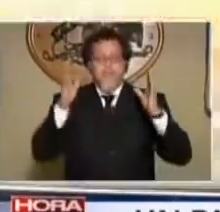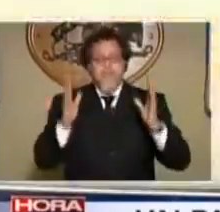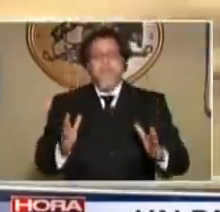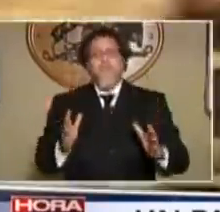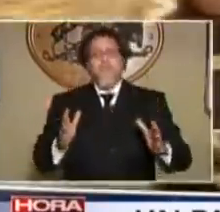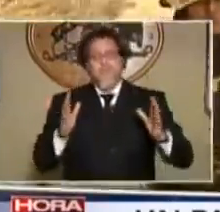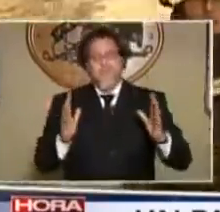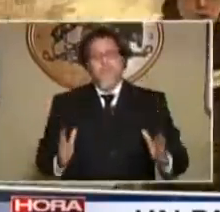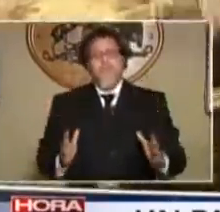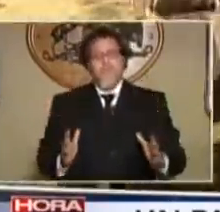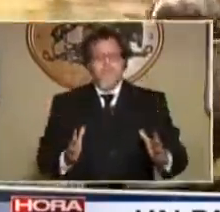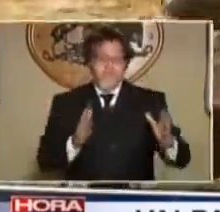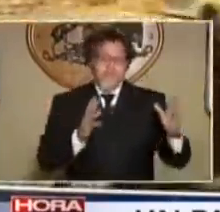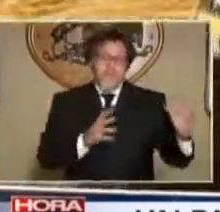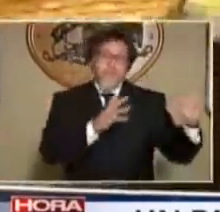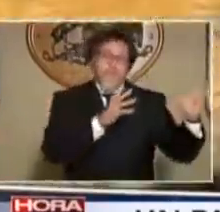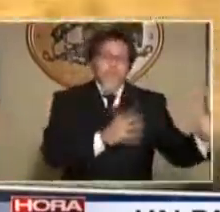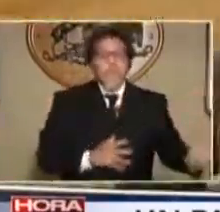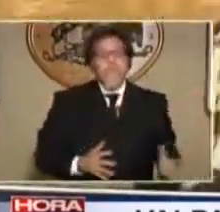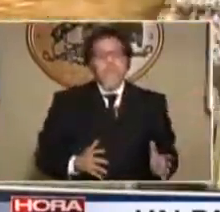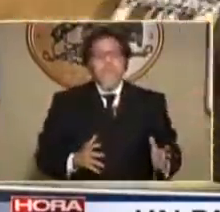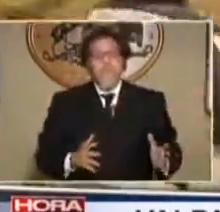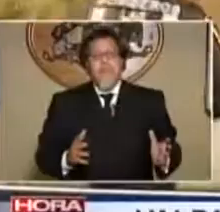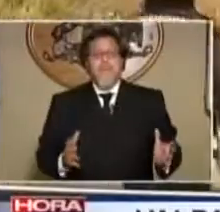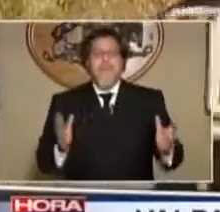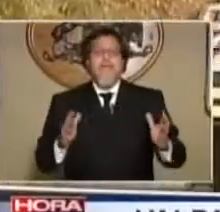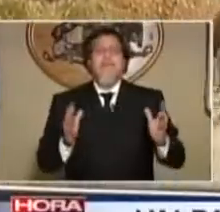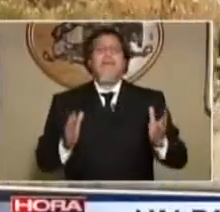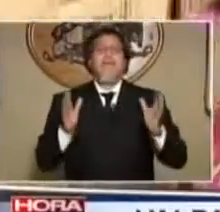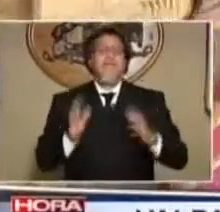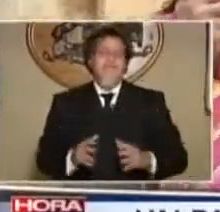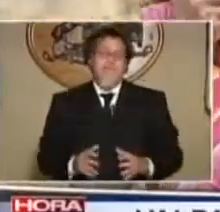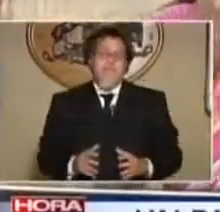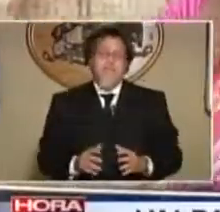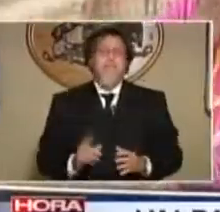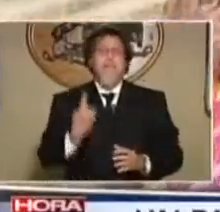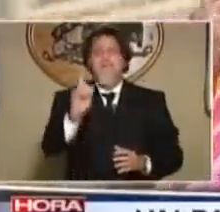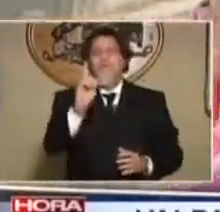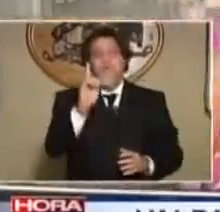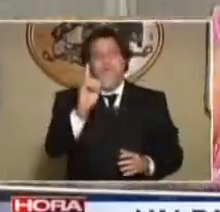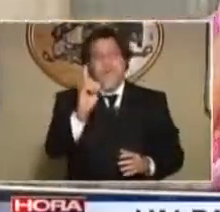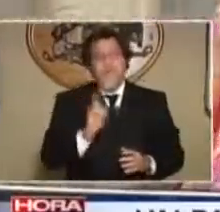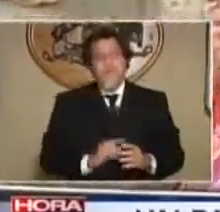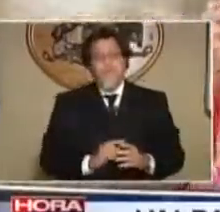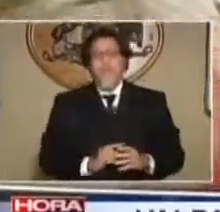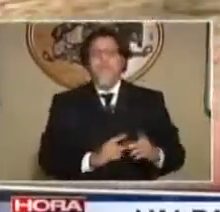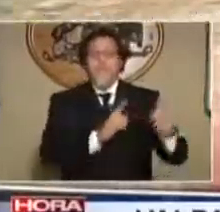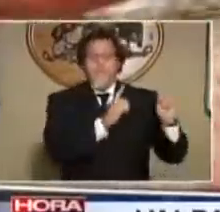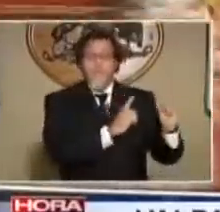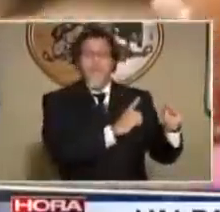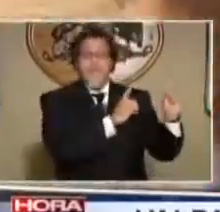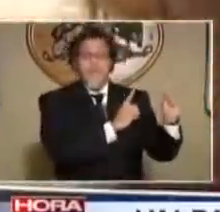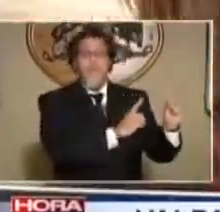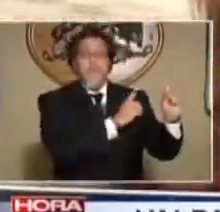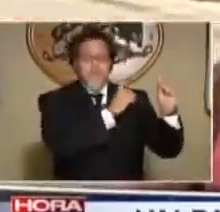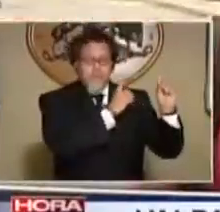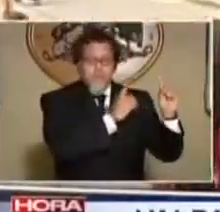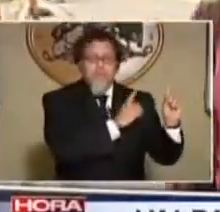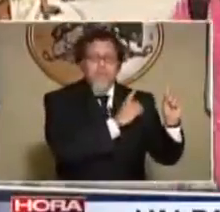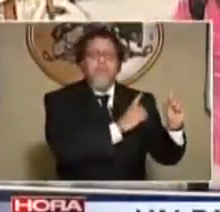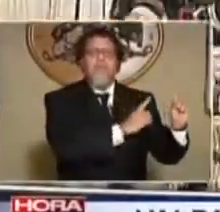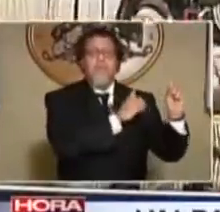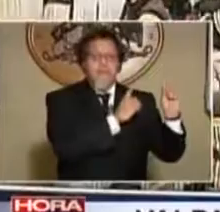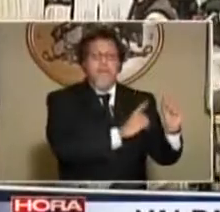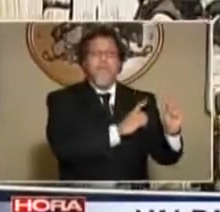experiencia de los incendios en Valparaíso y en otras zonas como Viña del Mar, hace que acá hay dar recursos especiales. Le pongo un solo ejemplo. Después del incendio en